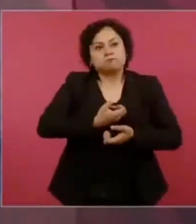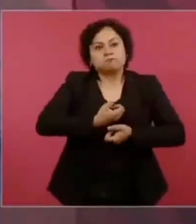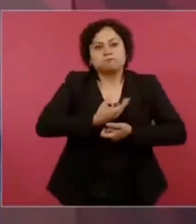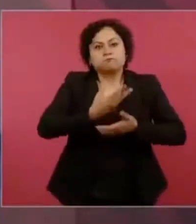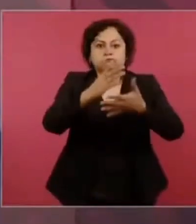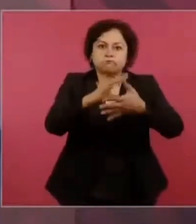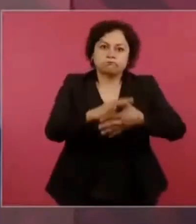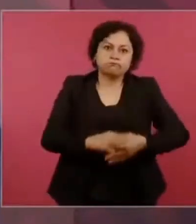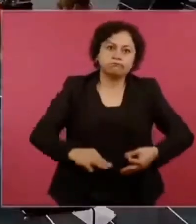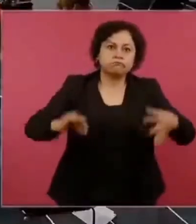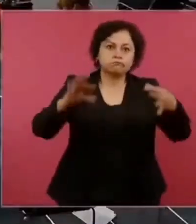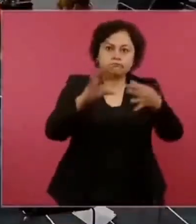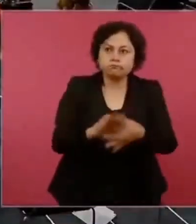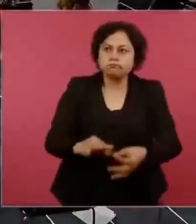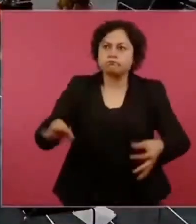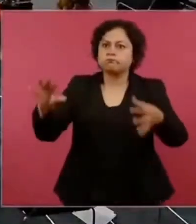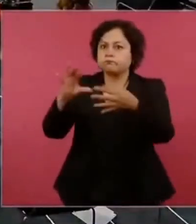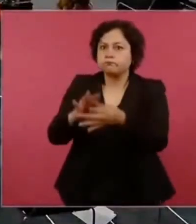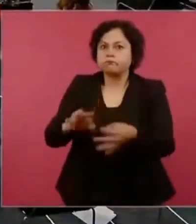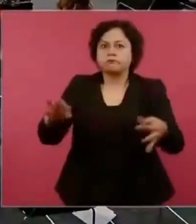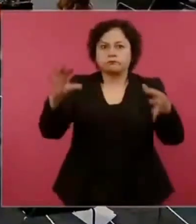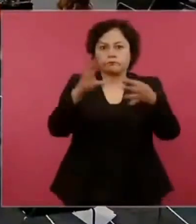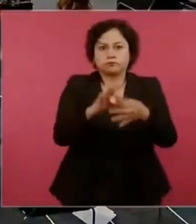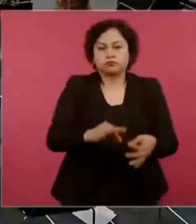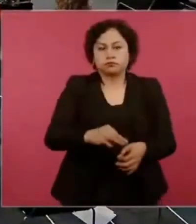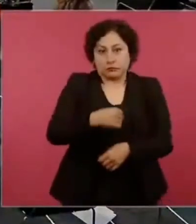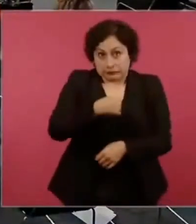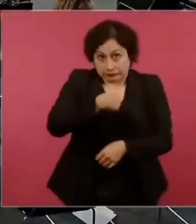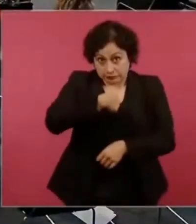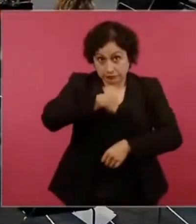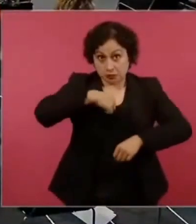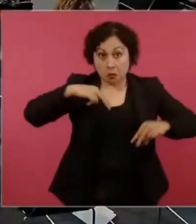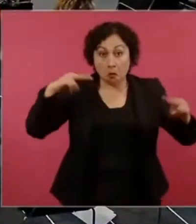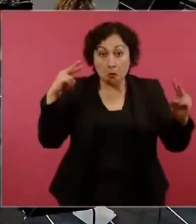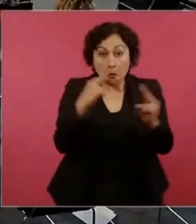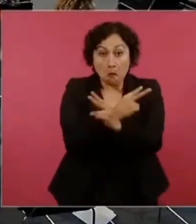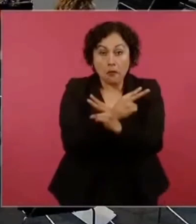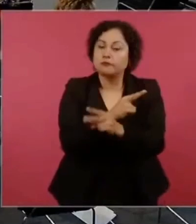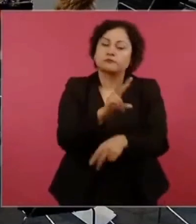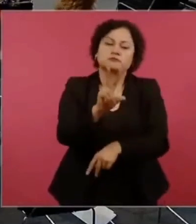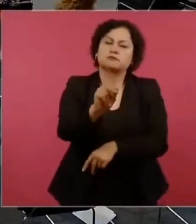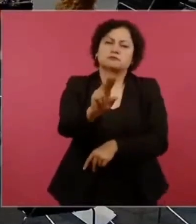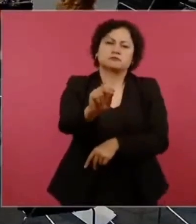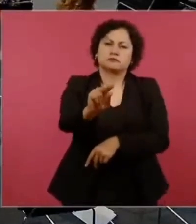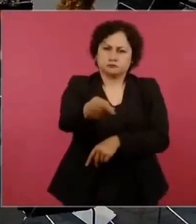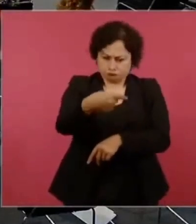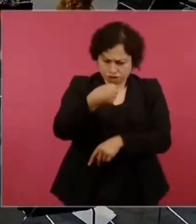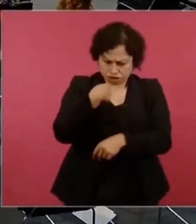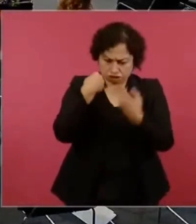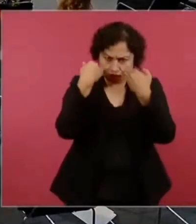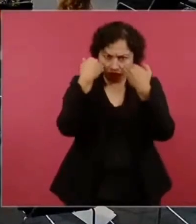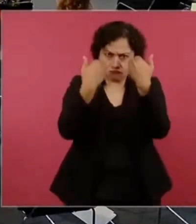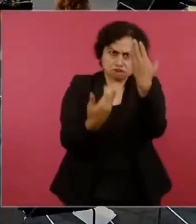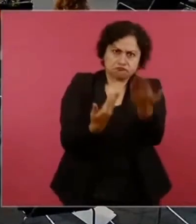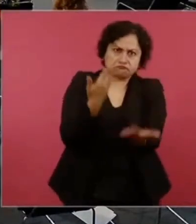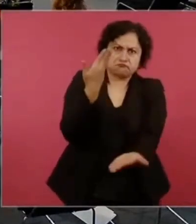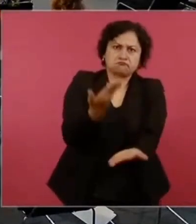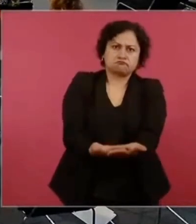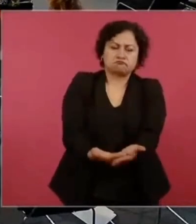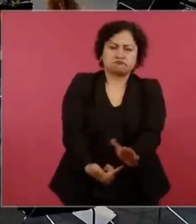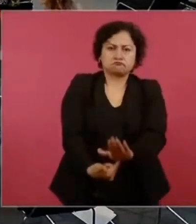No sólo son palabras, sino hechos. ¿Por qué no pones la última encuesta